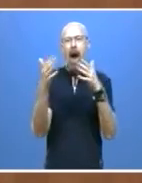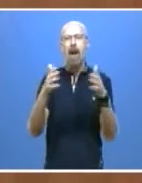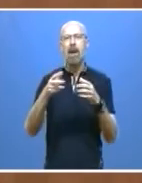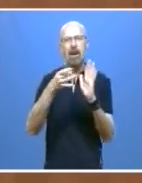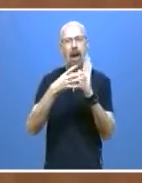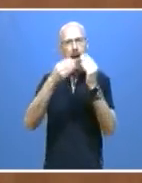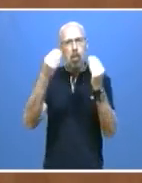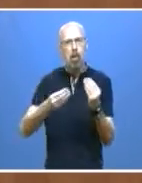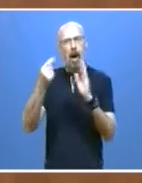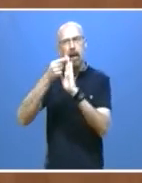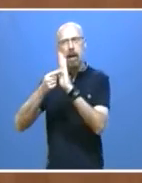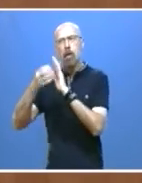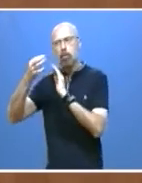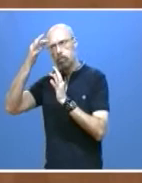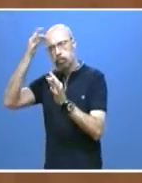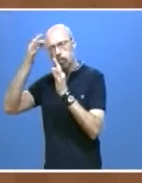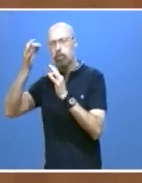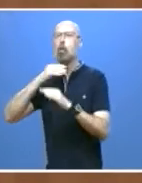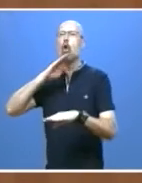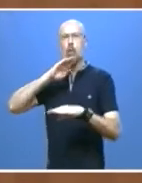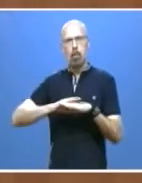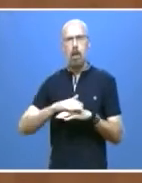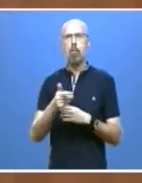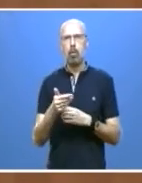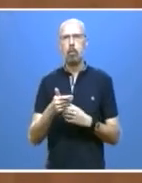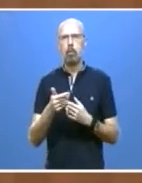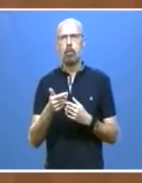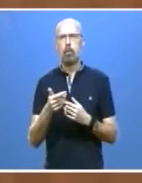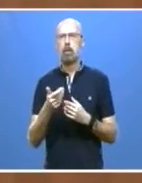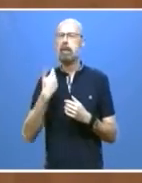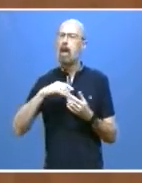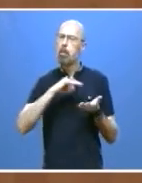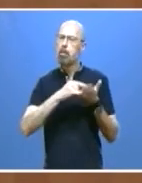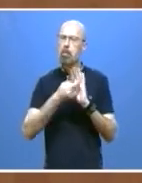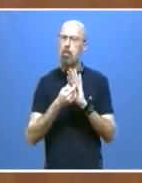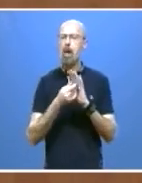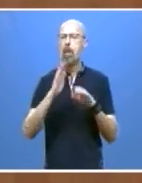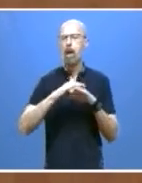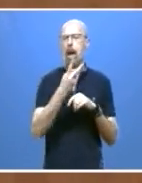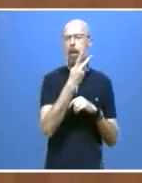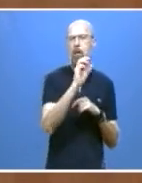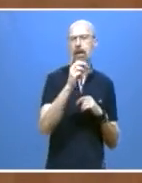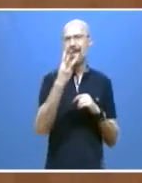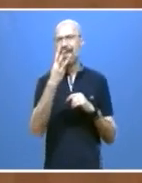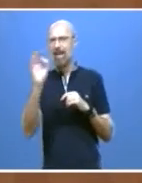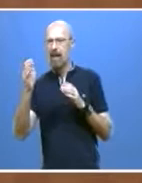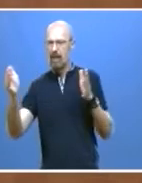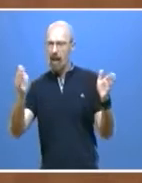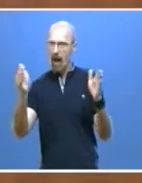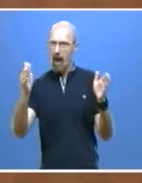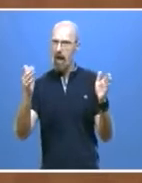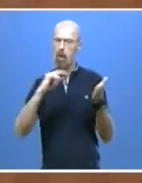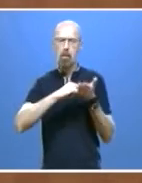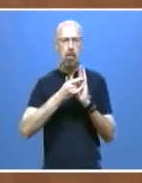este mes la estrategia de calidad del aire para el año 2020-2030. En Castilla y León